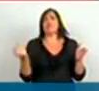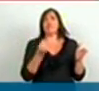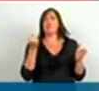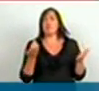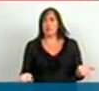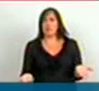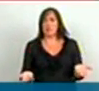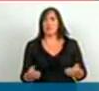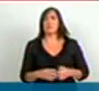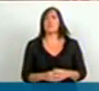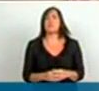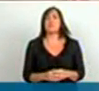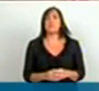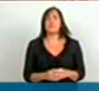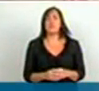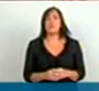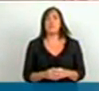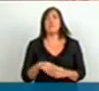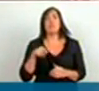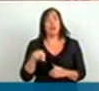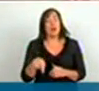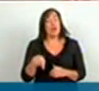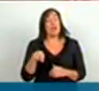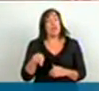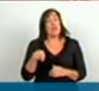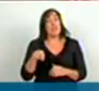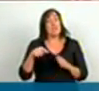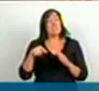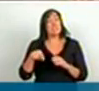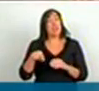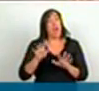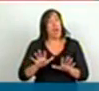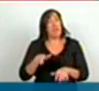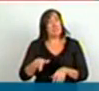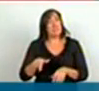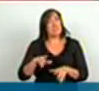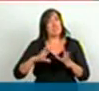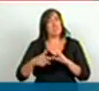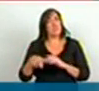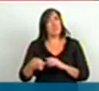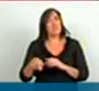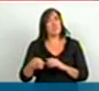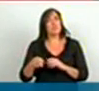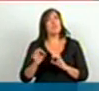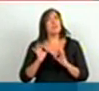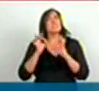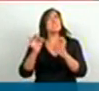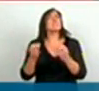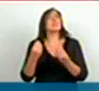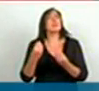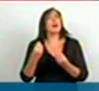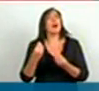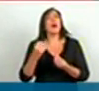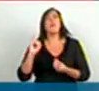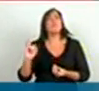de esta manera la distribución